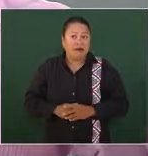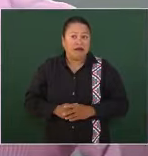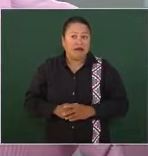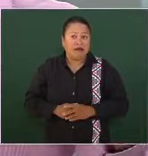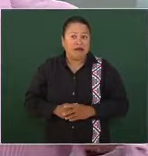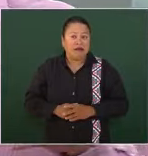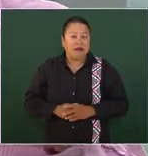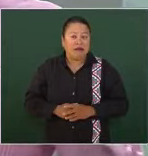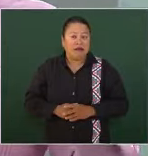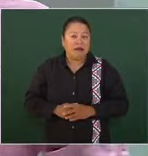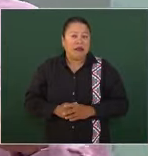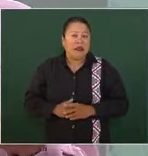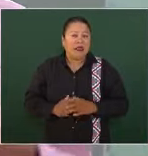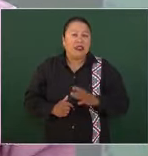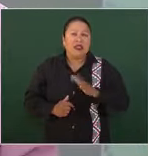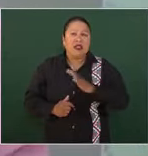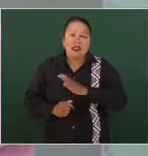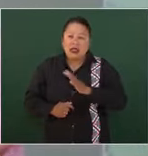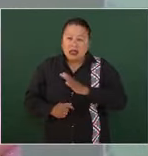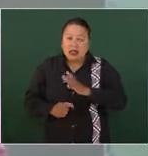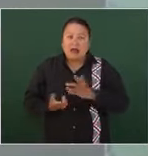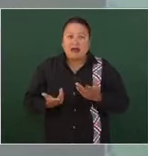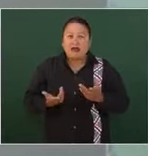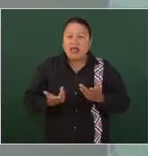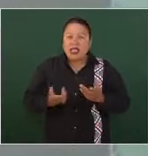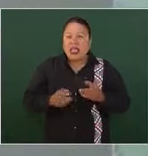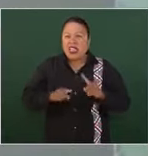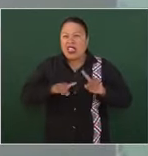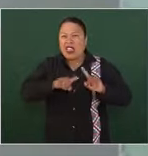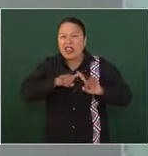hay diferencias en cuanto al monto.